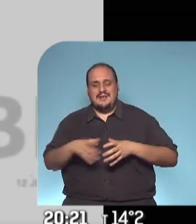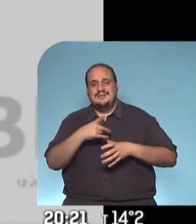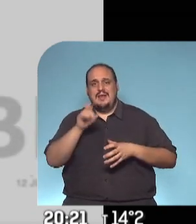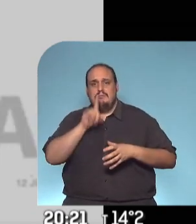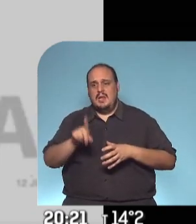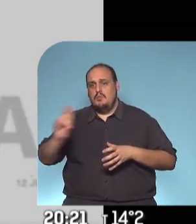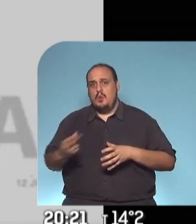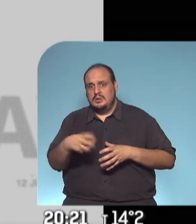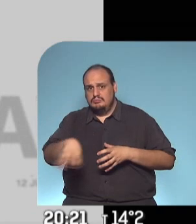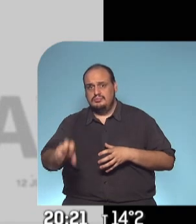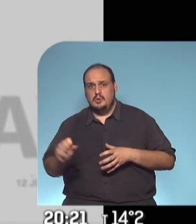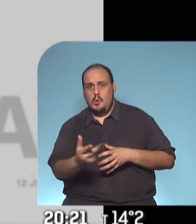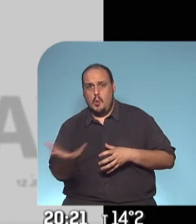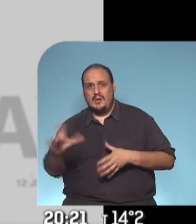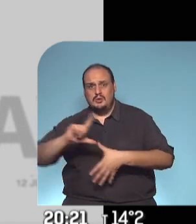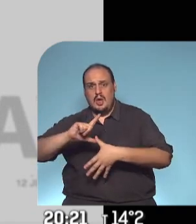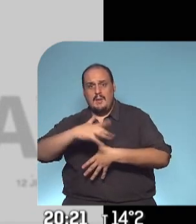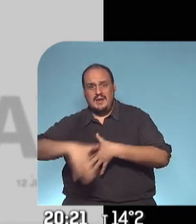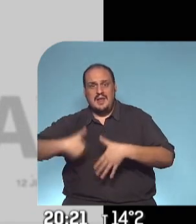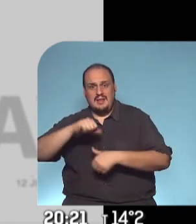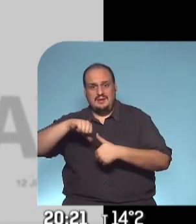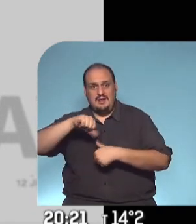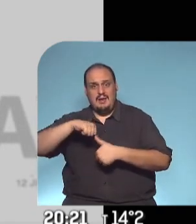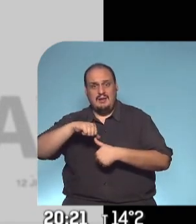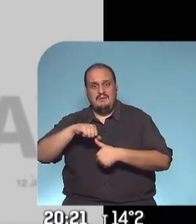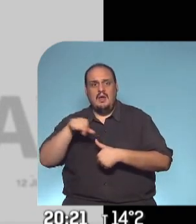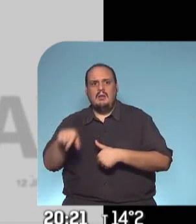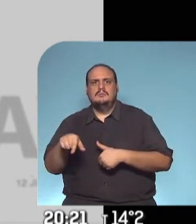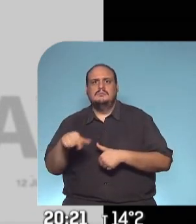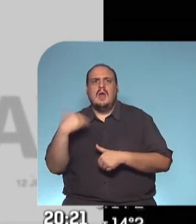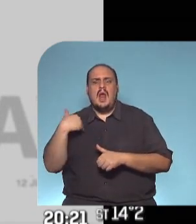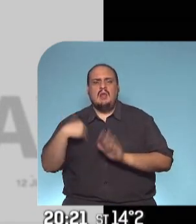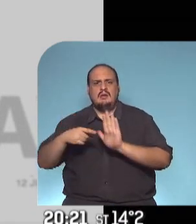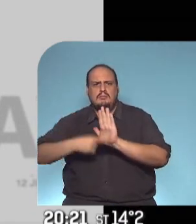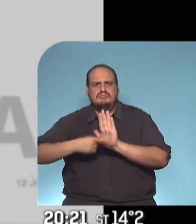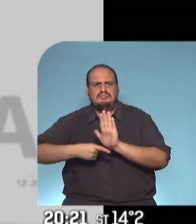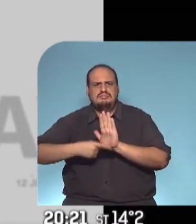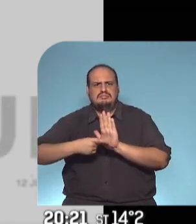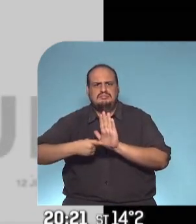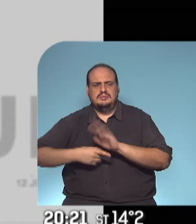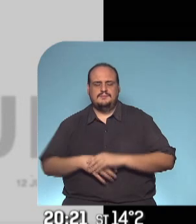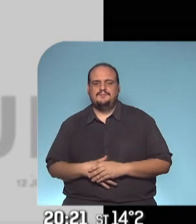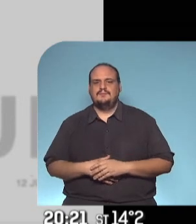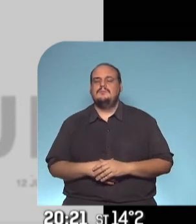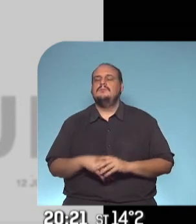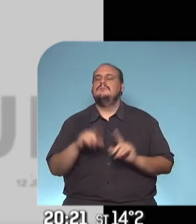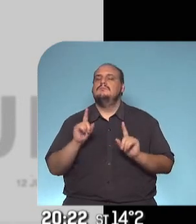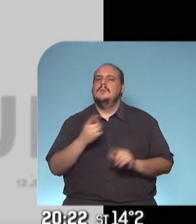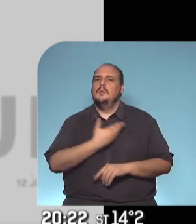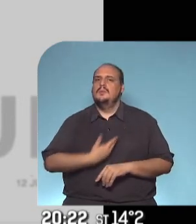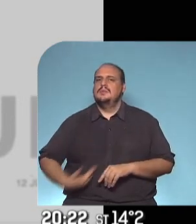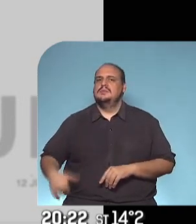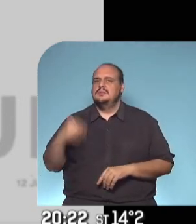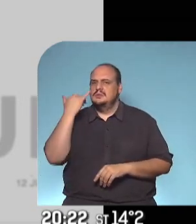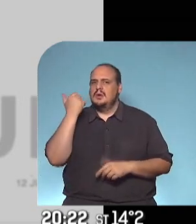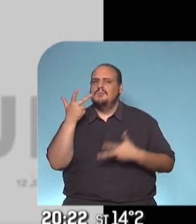.000 habitantes en América Latina y Caribe esté bien por debajo sí de hecho lo volvió a decir el presidente dijo que